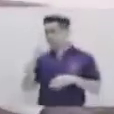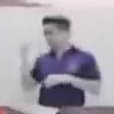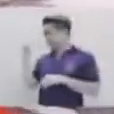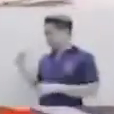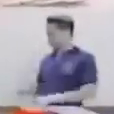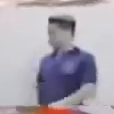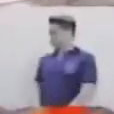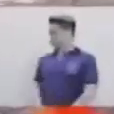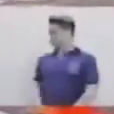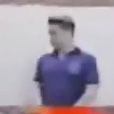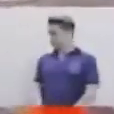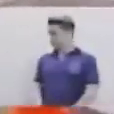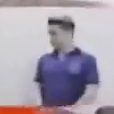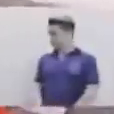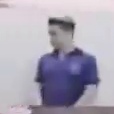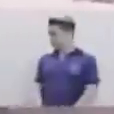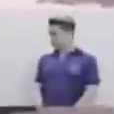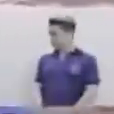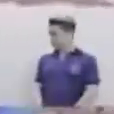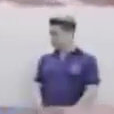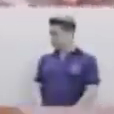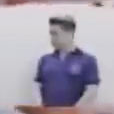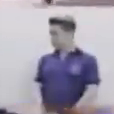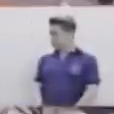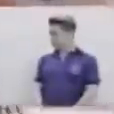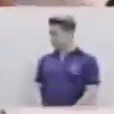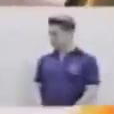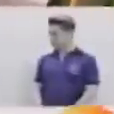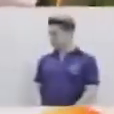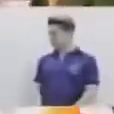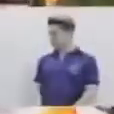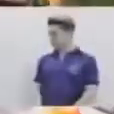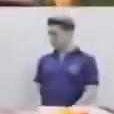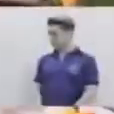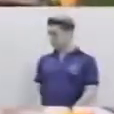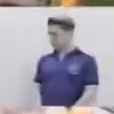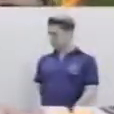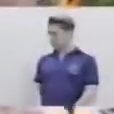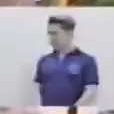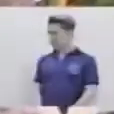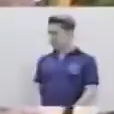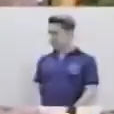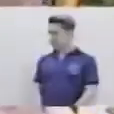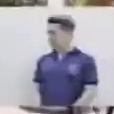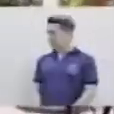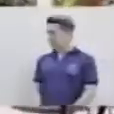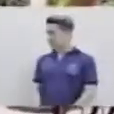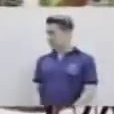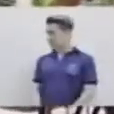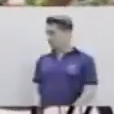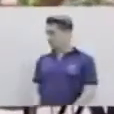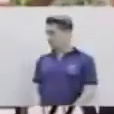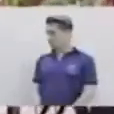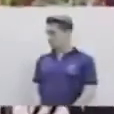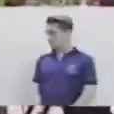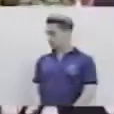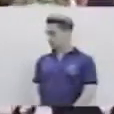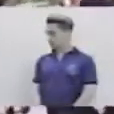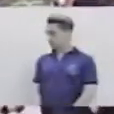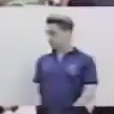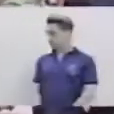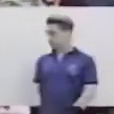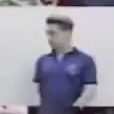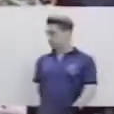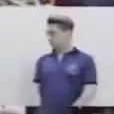Muy bien. La segunda forma también es bastante fácil, ¿sí? La segunda forma es la siguiente. Miren, siempre señalamos al